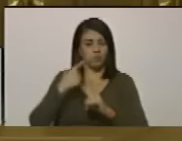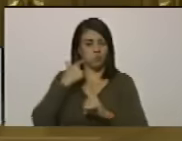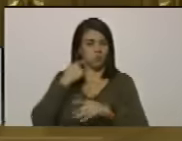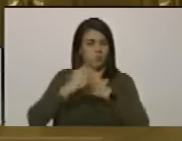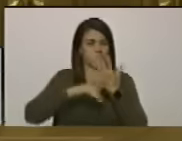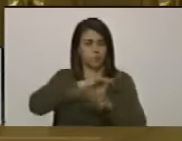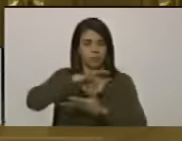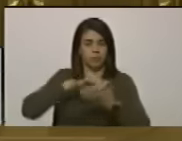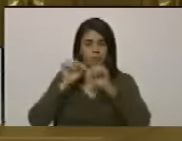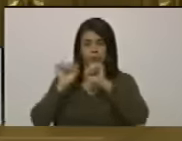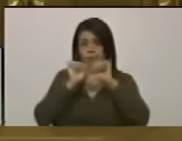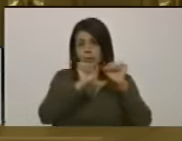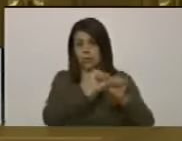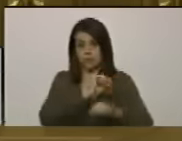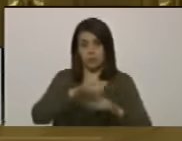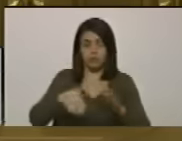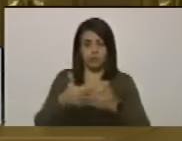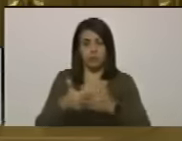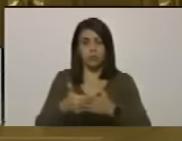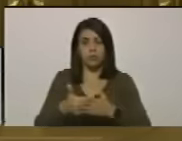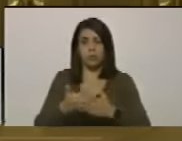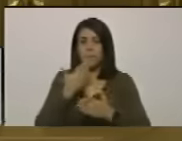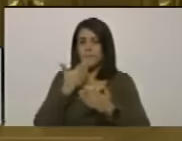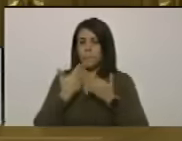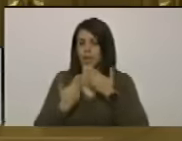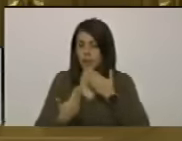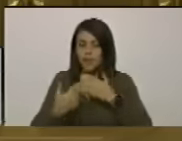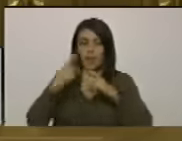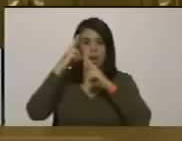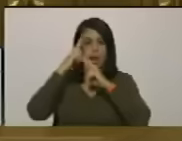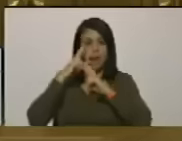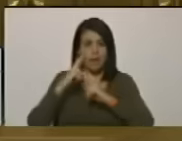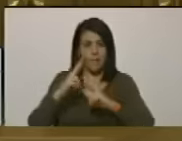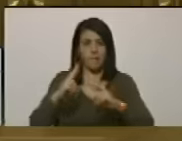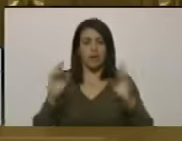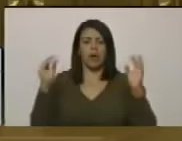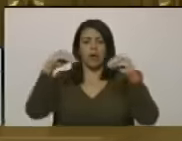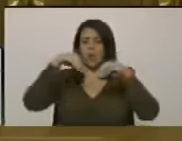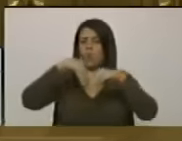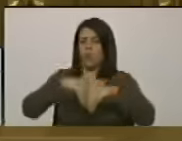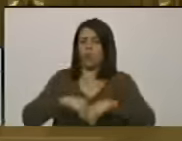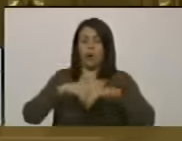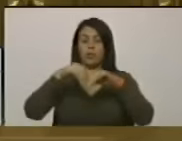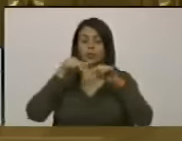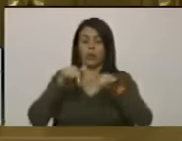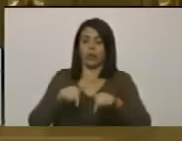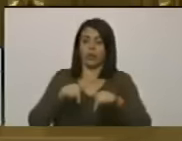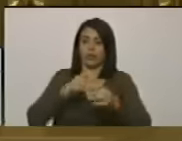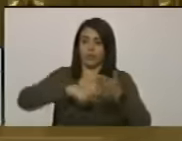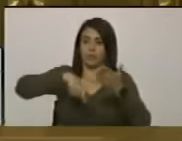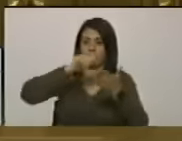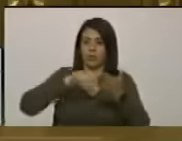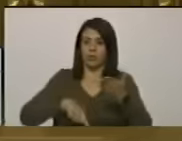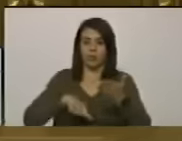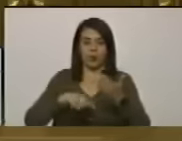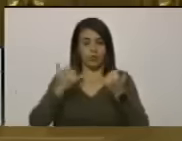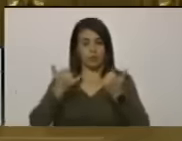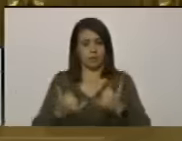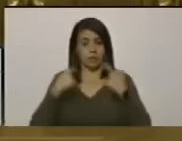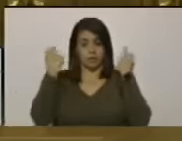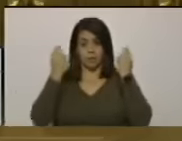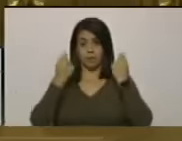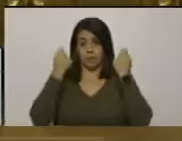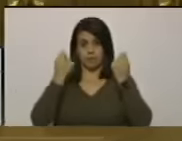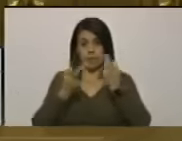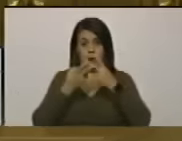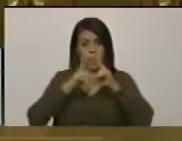en rechazar y en pedir que se respeten esos acuerdos que obviamente se han firmado para promover